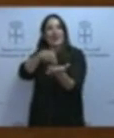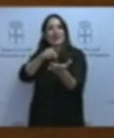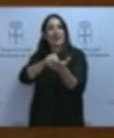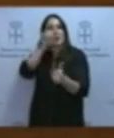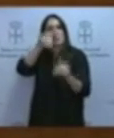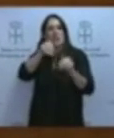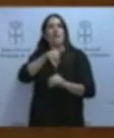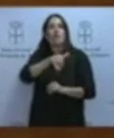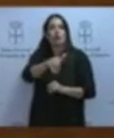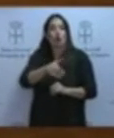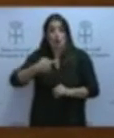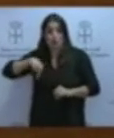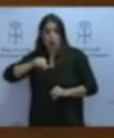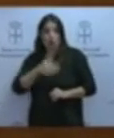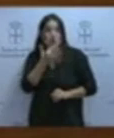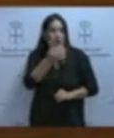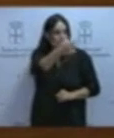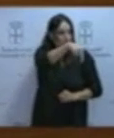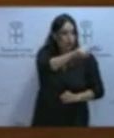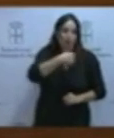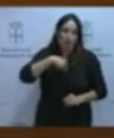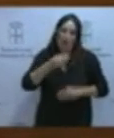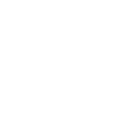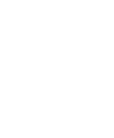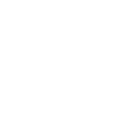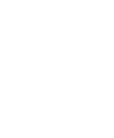futuro, nosotros y vosotros. Nosotros lo vamos a hacer, no tengo duda.